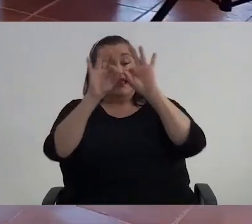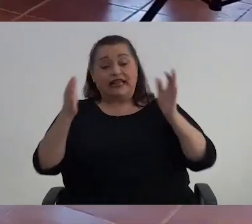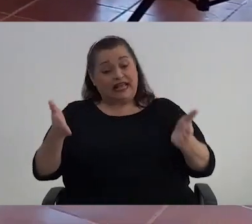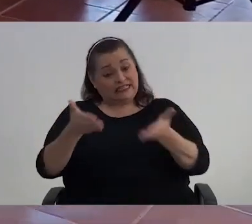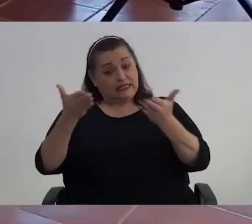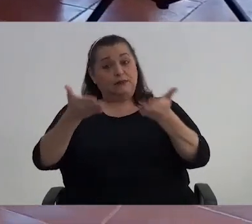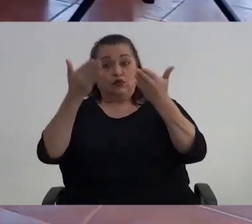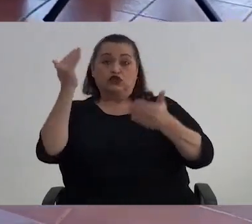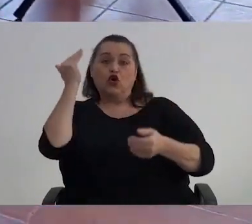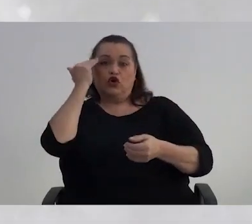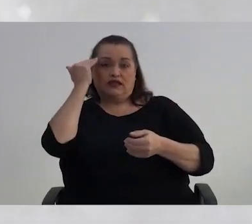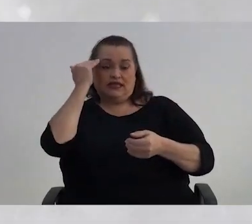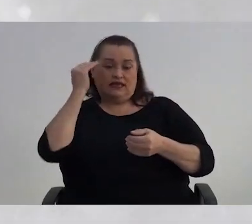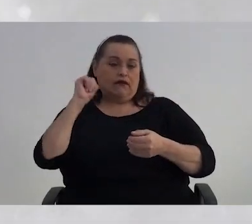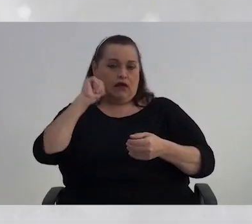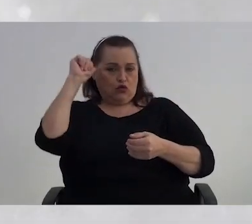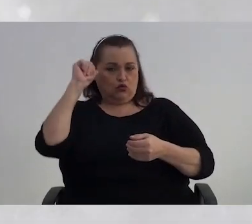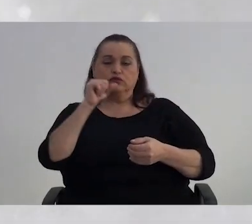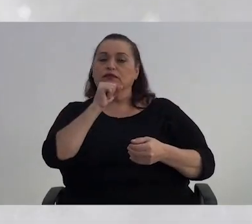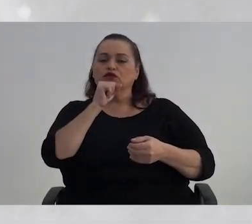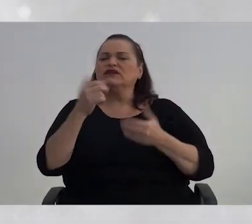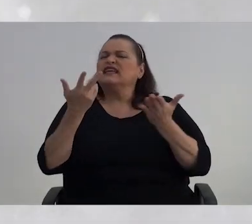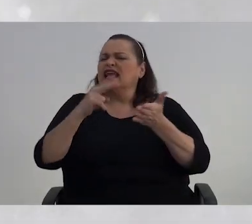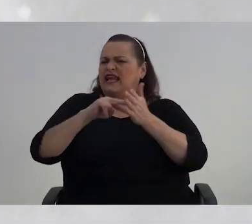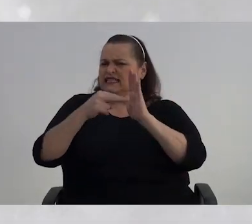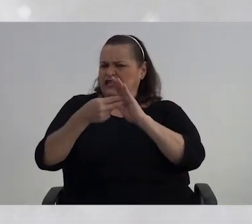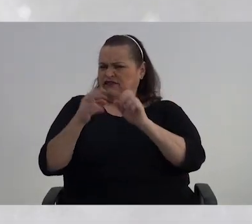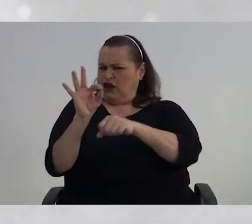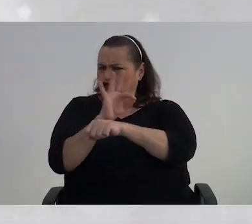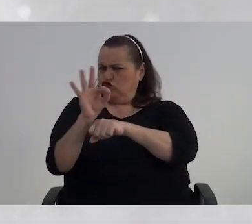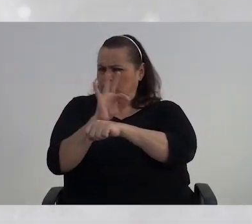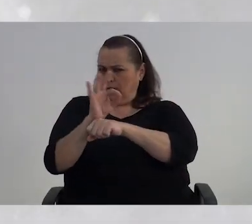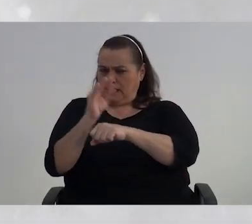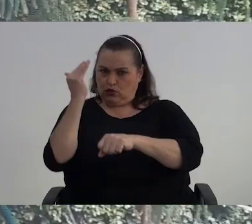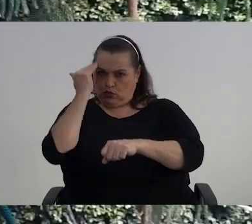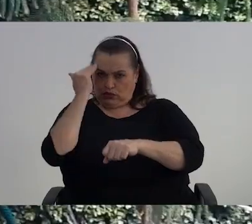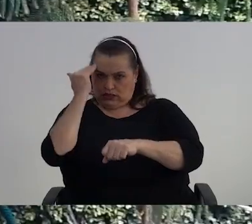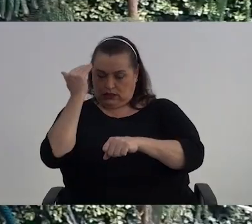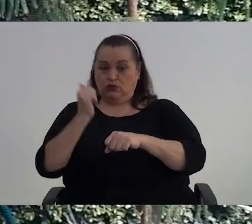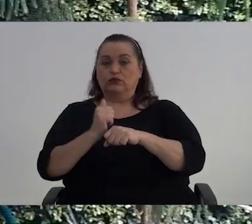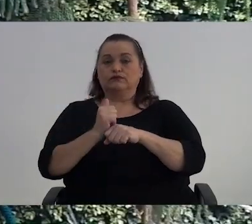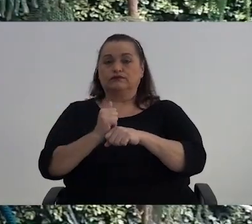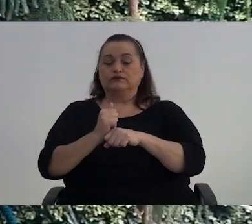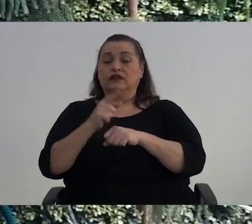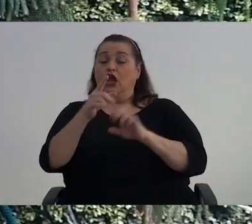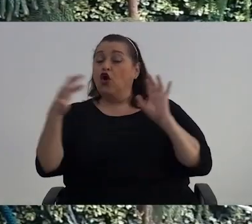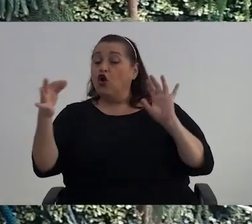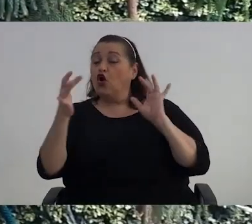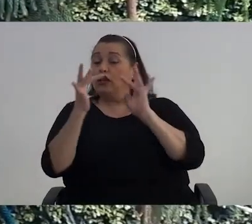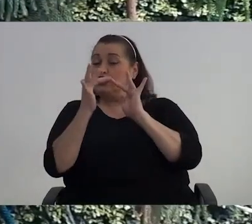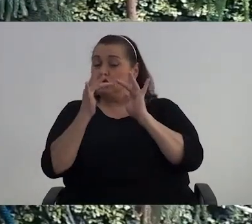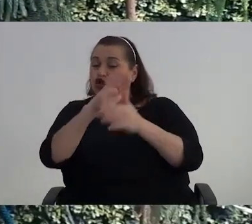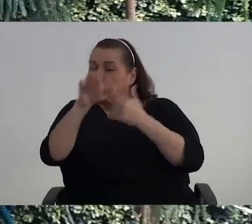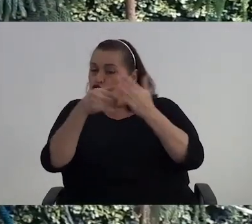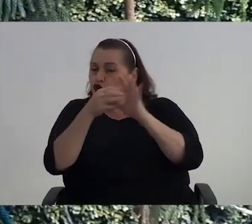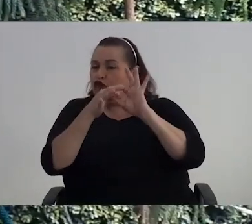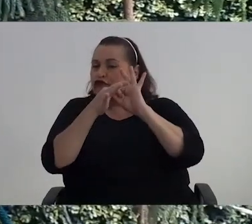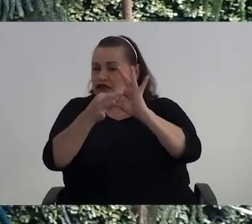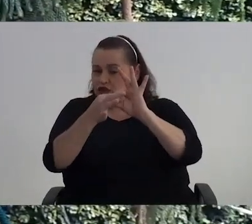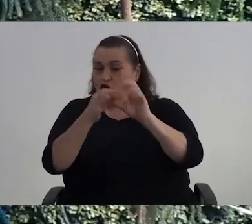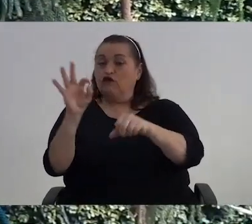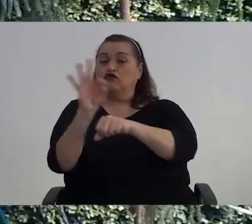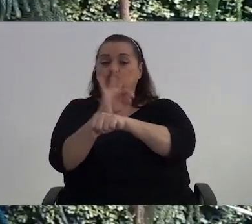cognitiva En adultos mayores ¿Qué es el funcionamiento cognitivo? La cognición Es todo lo que tiene que ver Con el